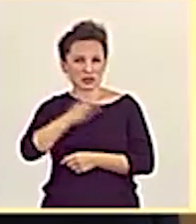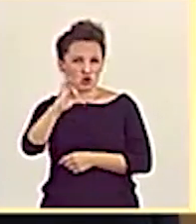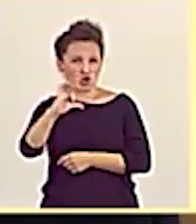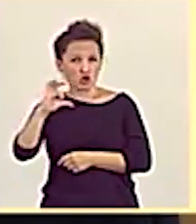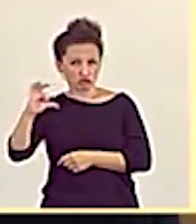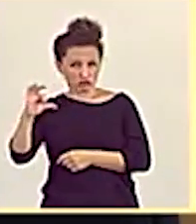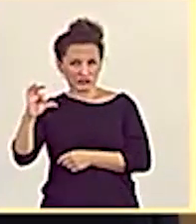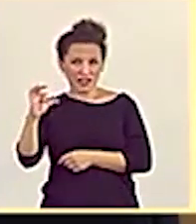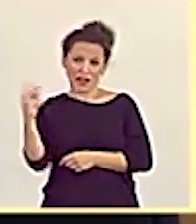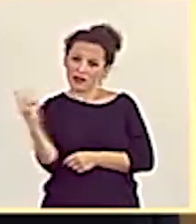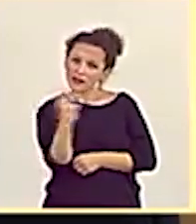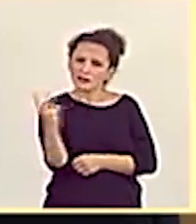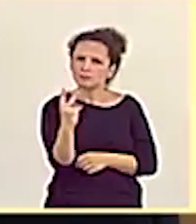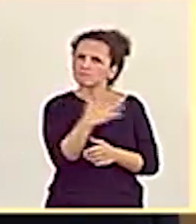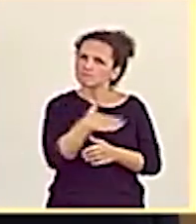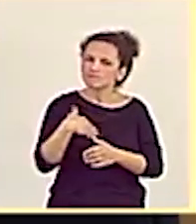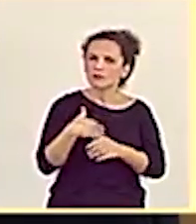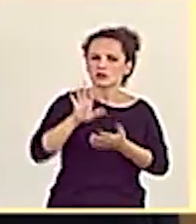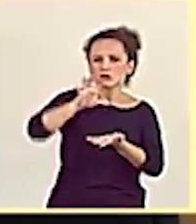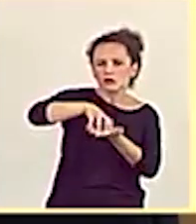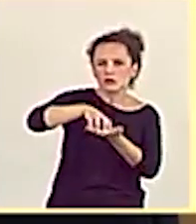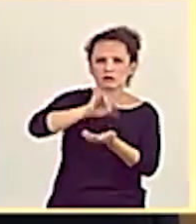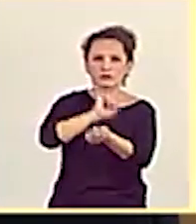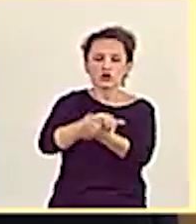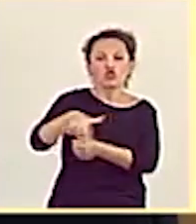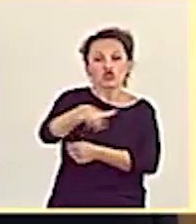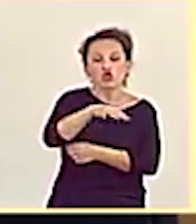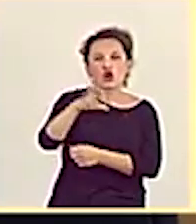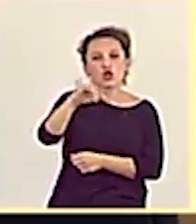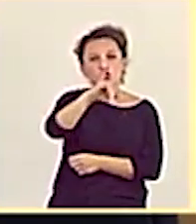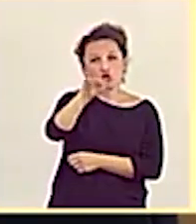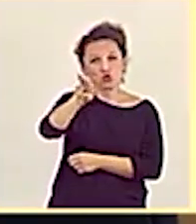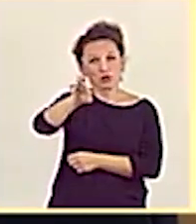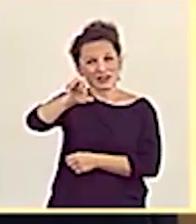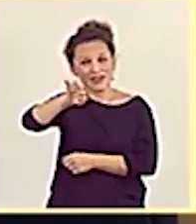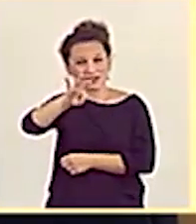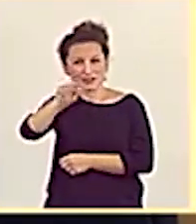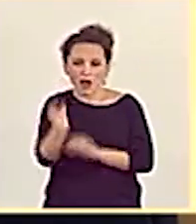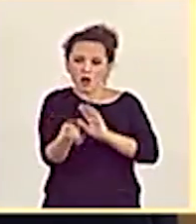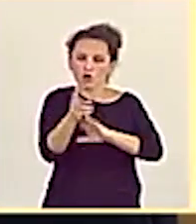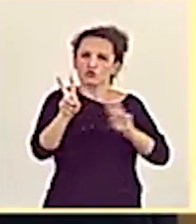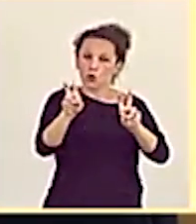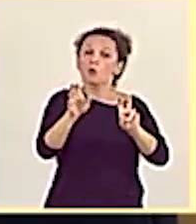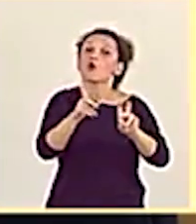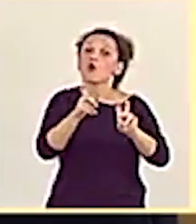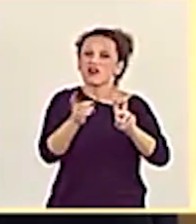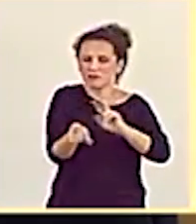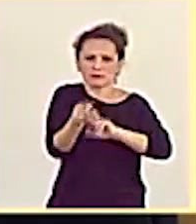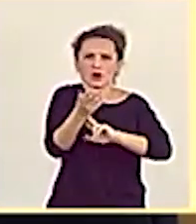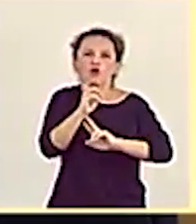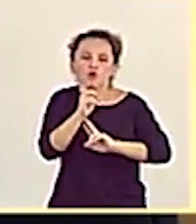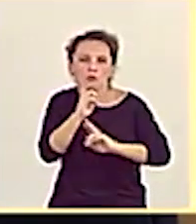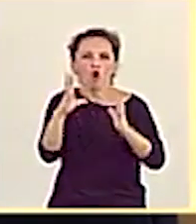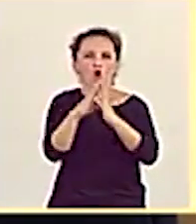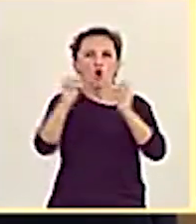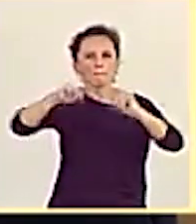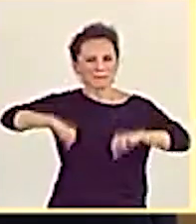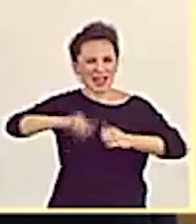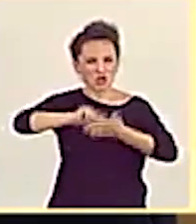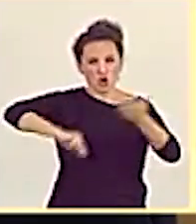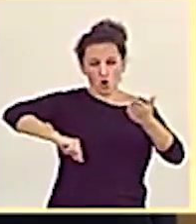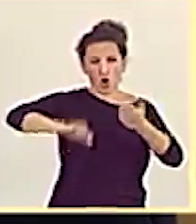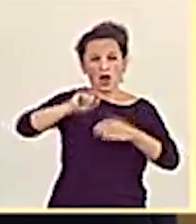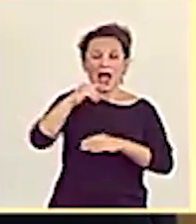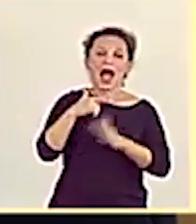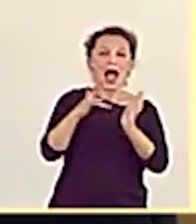de construir un nuevo centro penitenciario en Subieta, que se materializó en un convenio firmado en abril de 2011